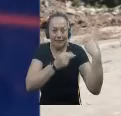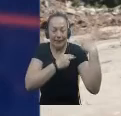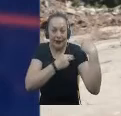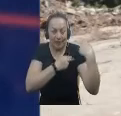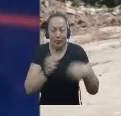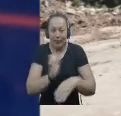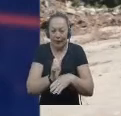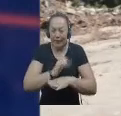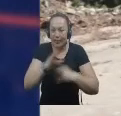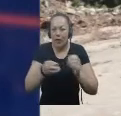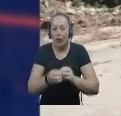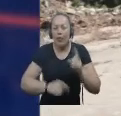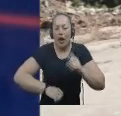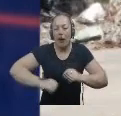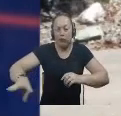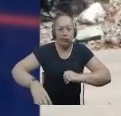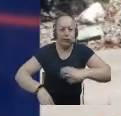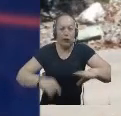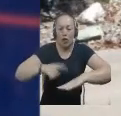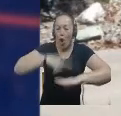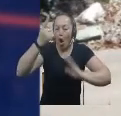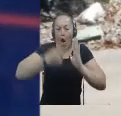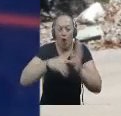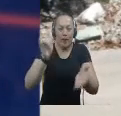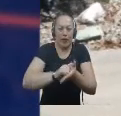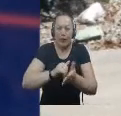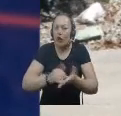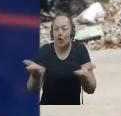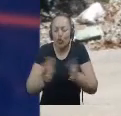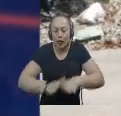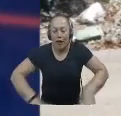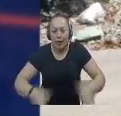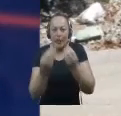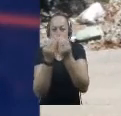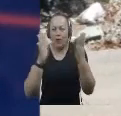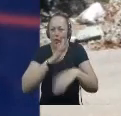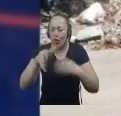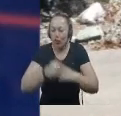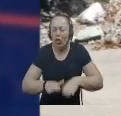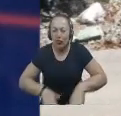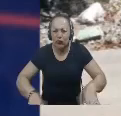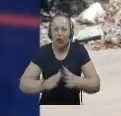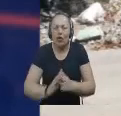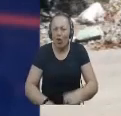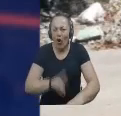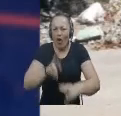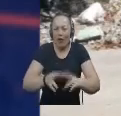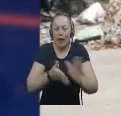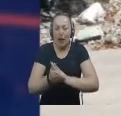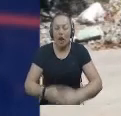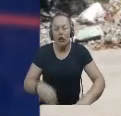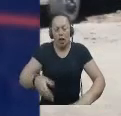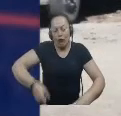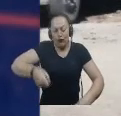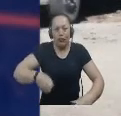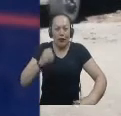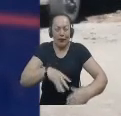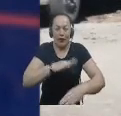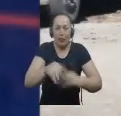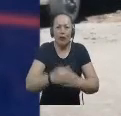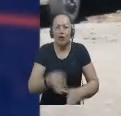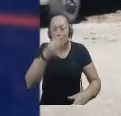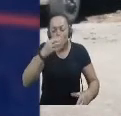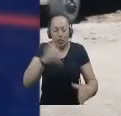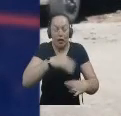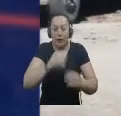Esparcir, parcial o totalmente En el espacio público o zonas comunes El contenido de las bolsas y recipientes para la basura